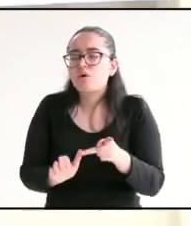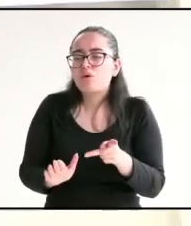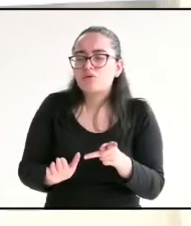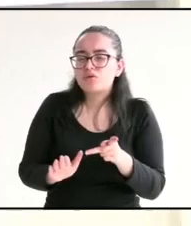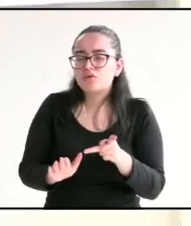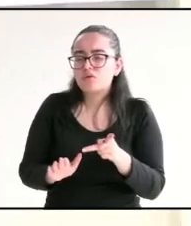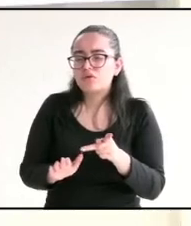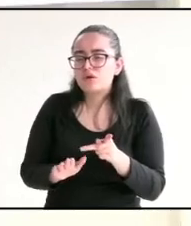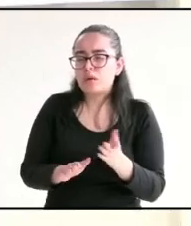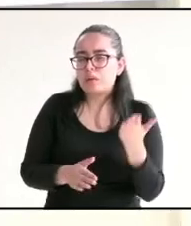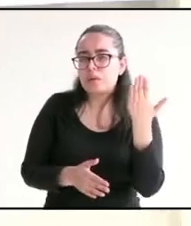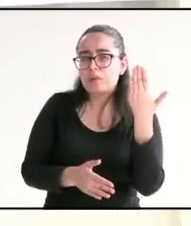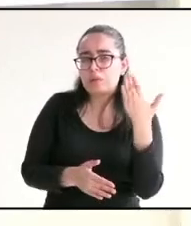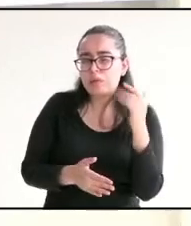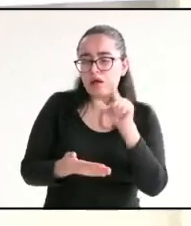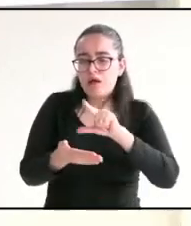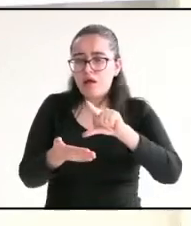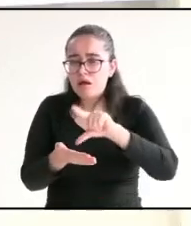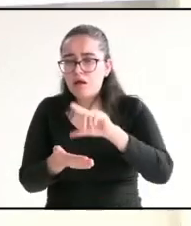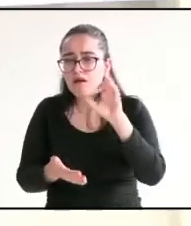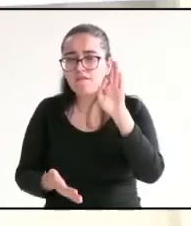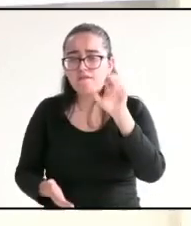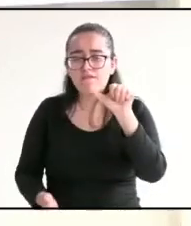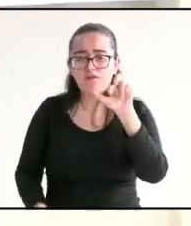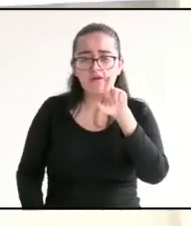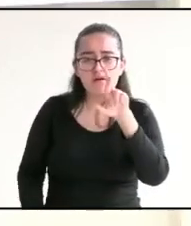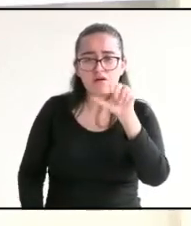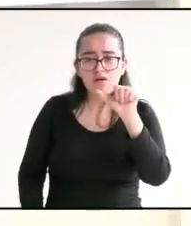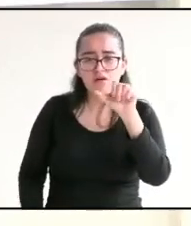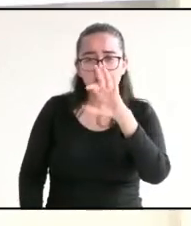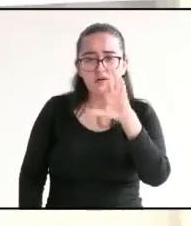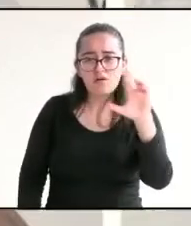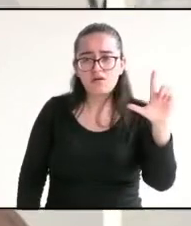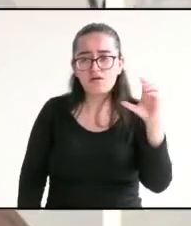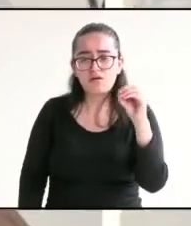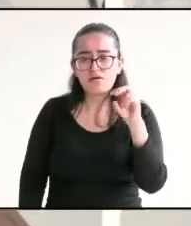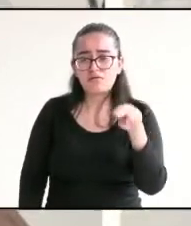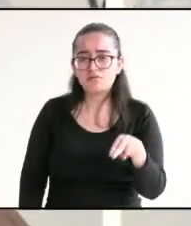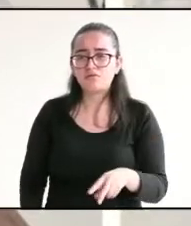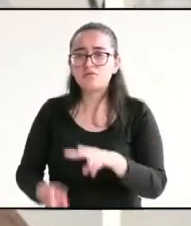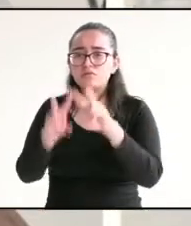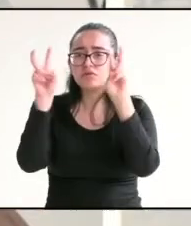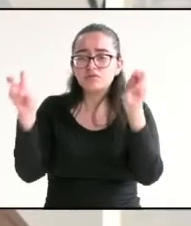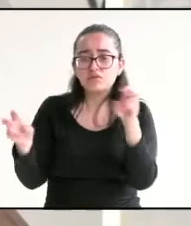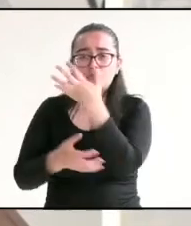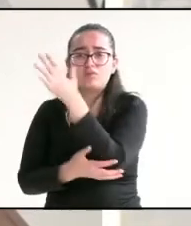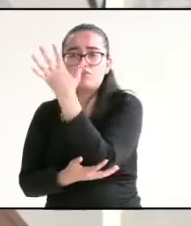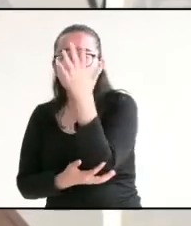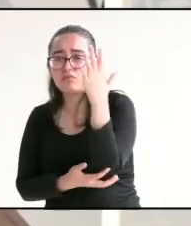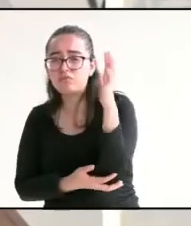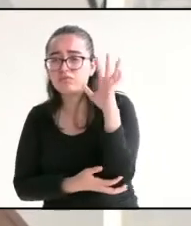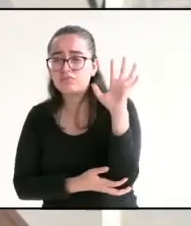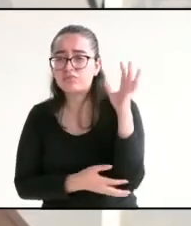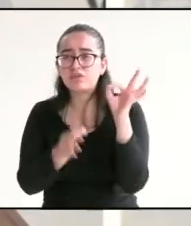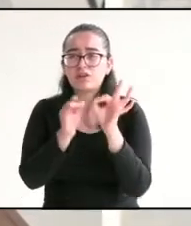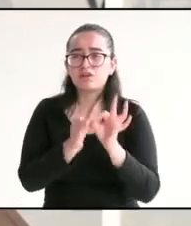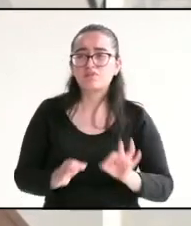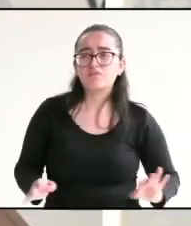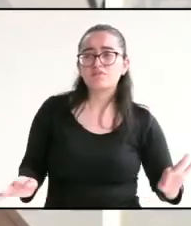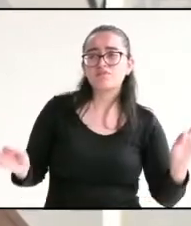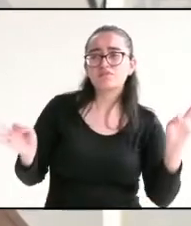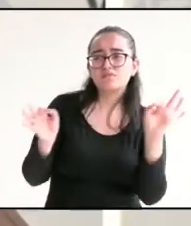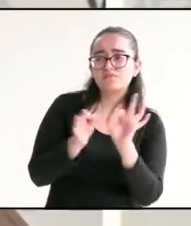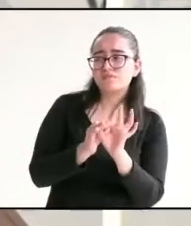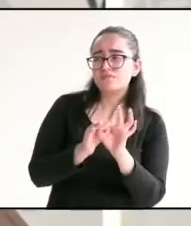como la ocurrida en la laguna El Farallón? Adelante, candidato. Gracias. El tema del medio ambiente es prioritario en nuestro